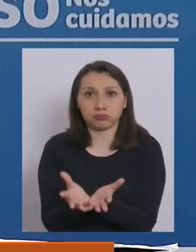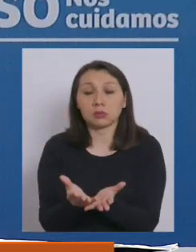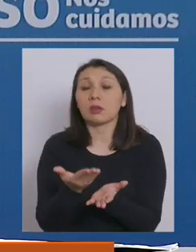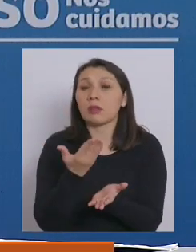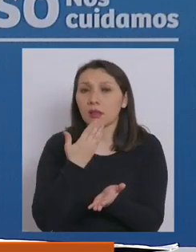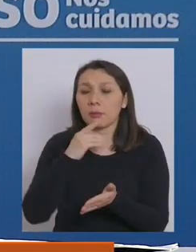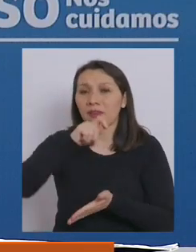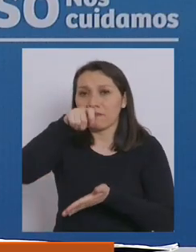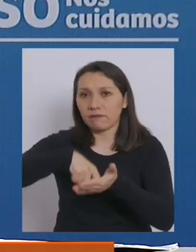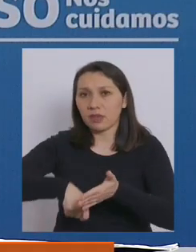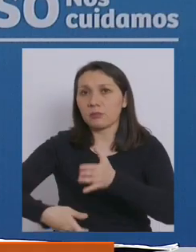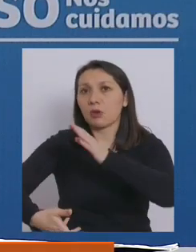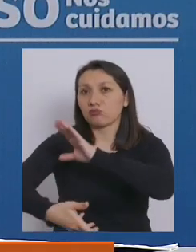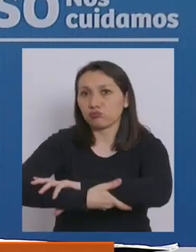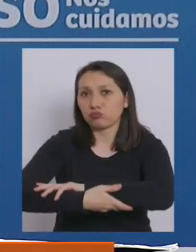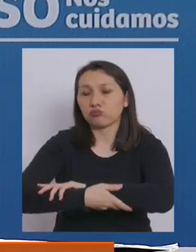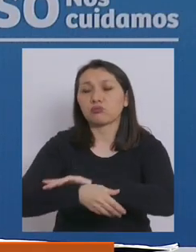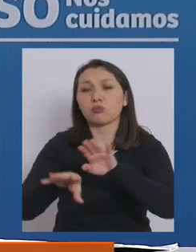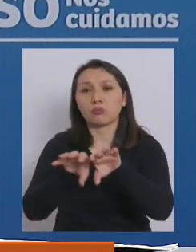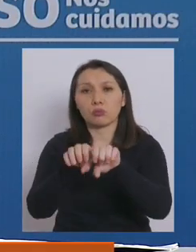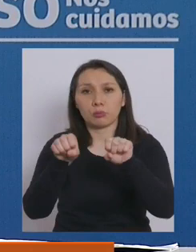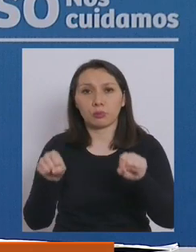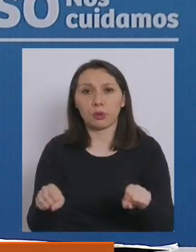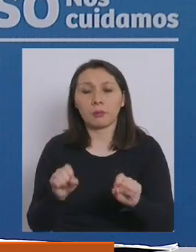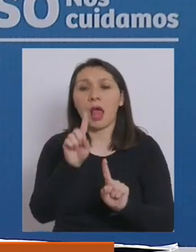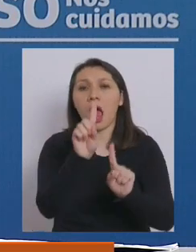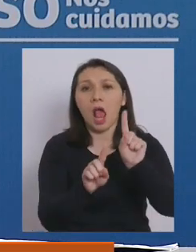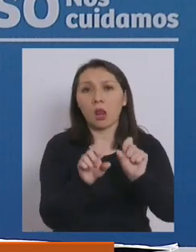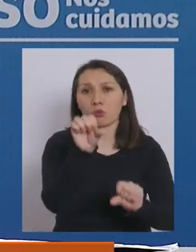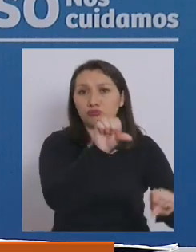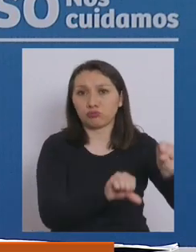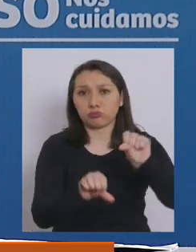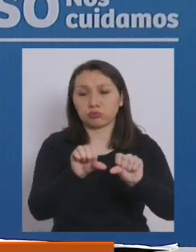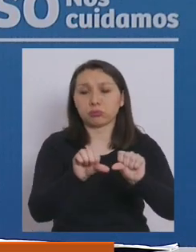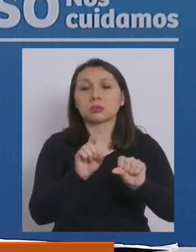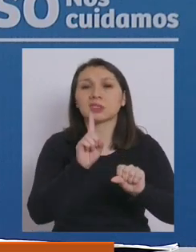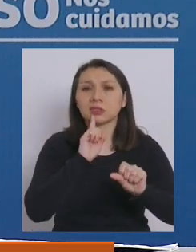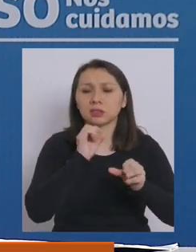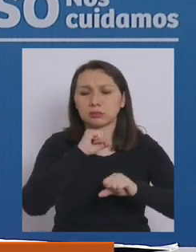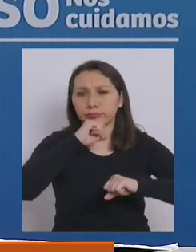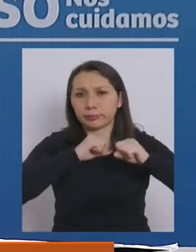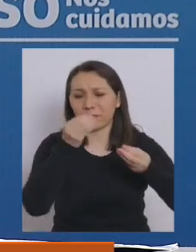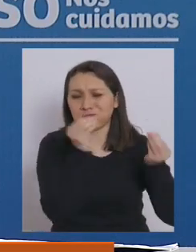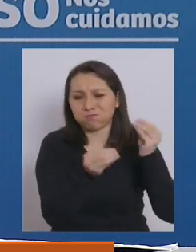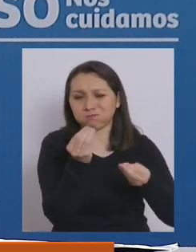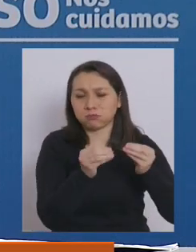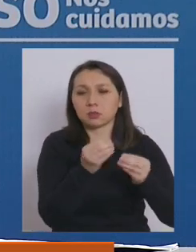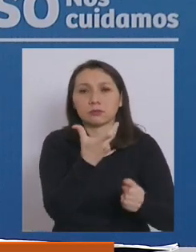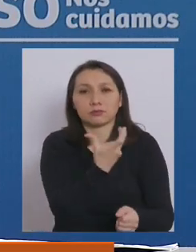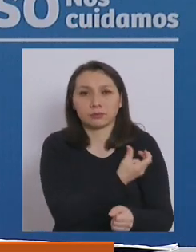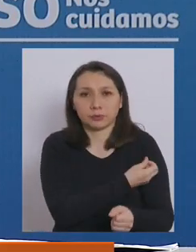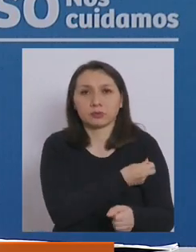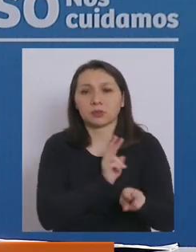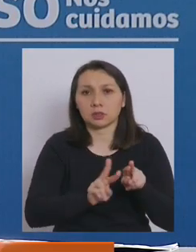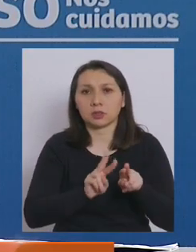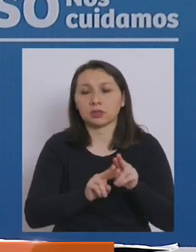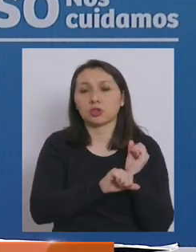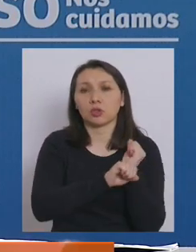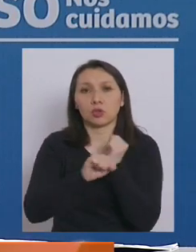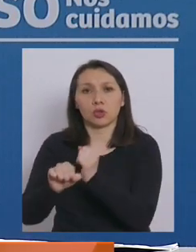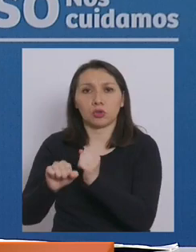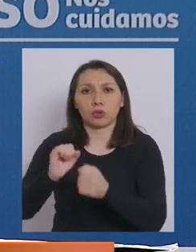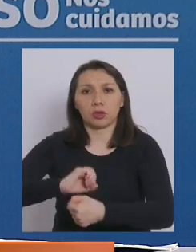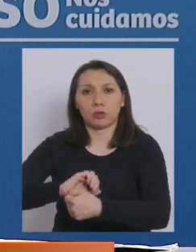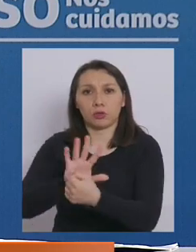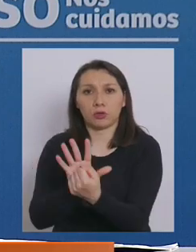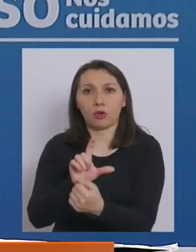hemos firmado compromisos con algunos laboratorios que están fabricando ya vacunas en contra del